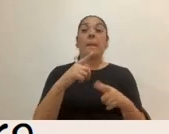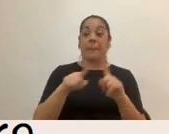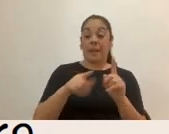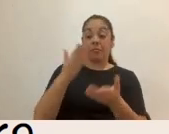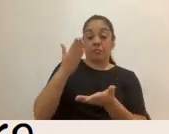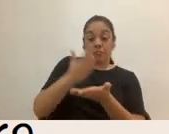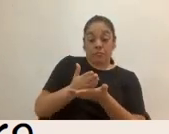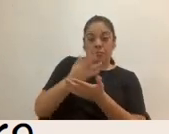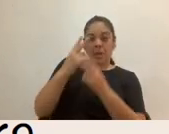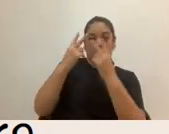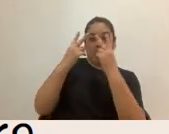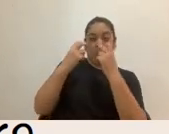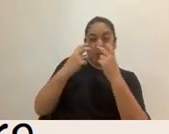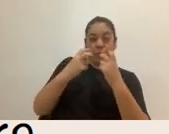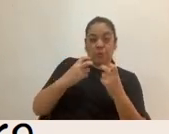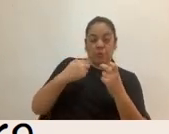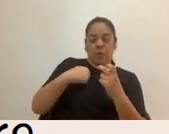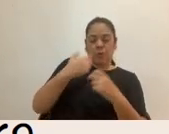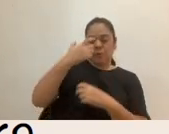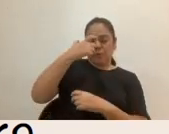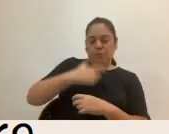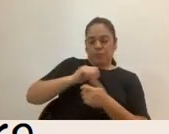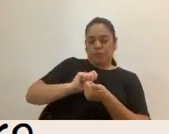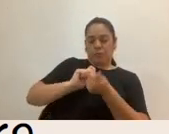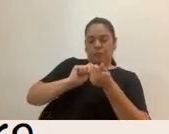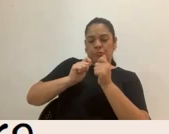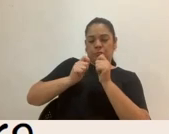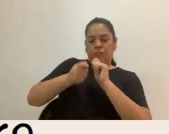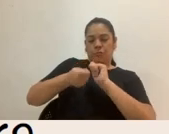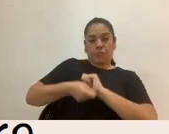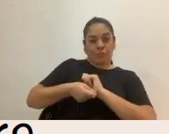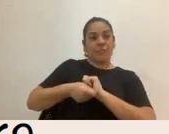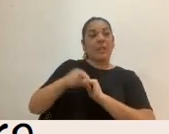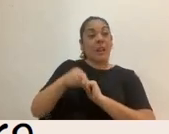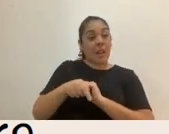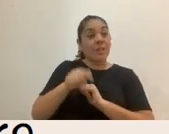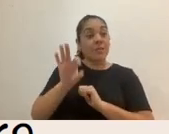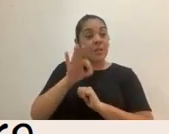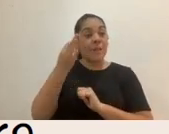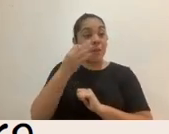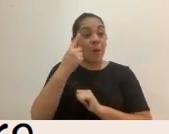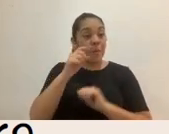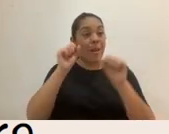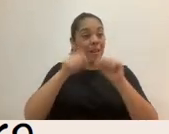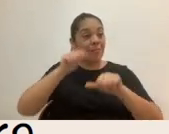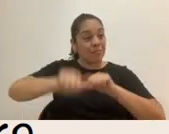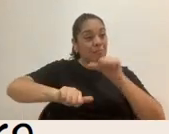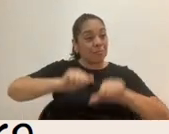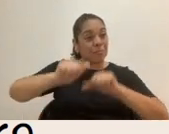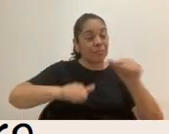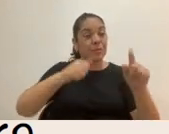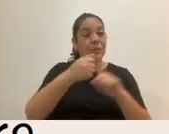proponemos hacer cambios es una forma de ir contra ellos, de luchar contra ellos.